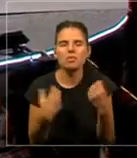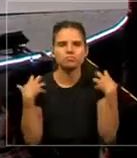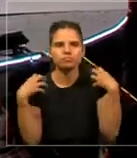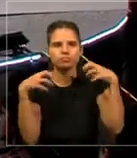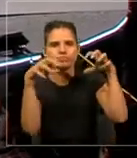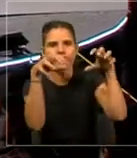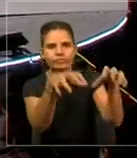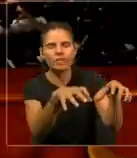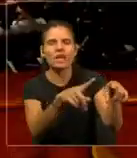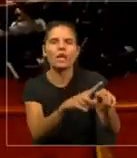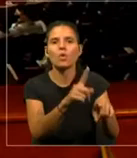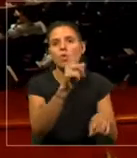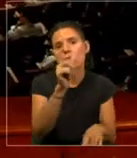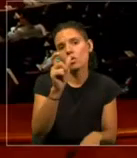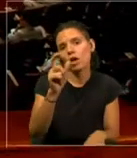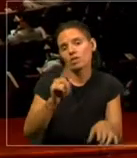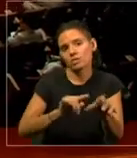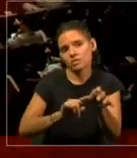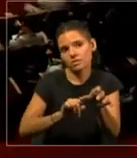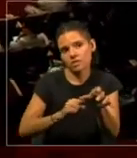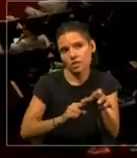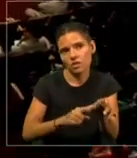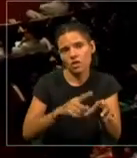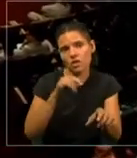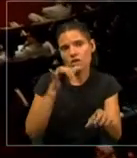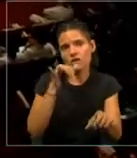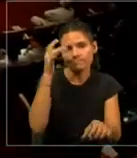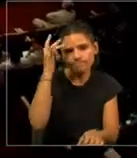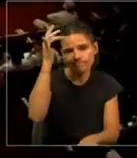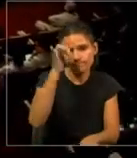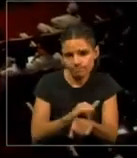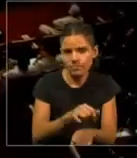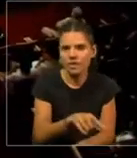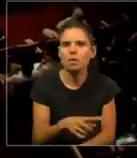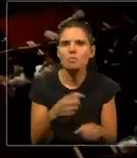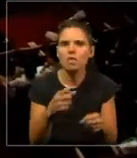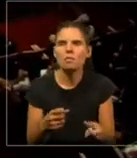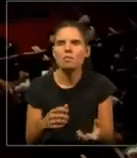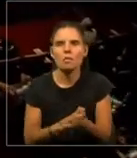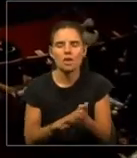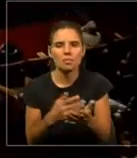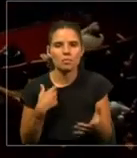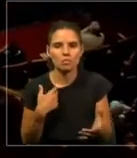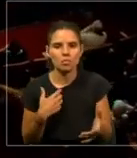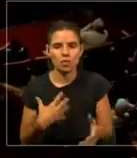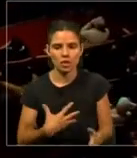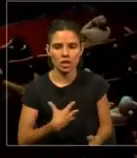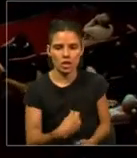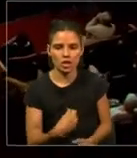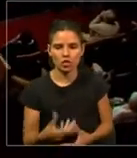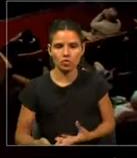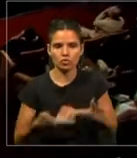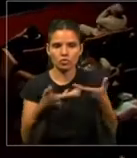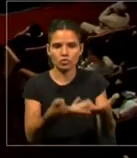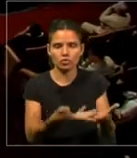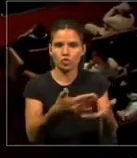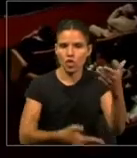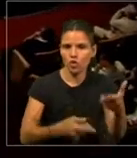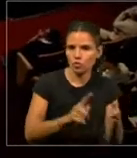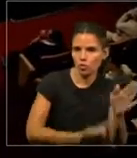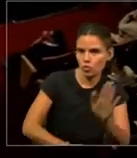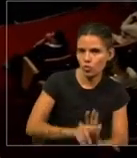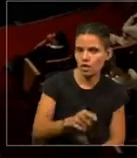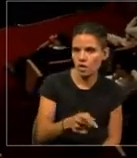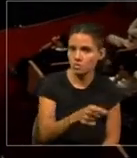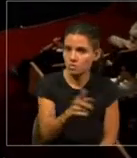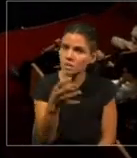inteligencia artificial. ¿Estaríamos dispuestos nosotros a delegar nuestros hijos al cuidado de una robot? ¿Qué dicen